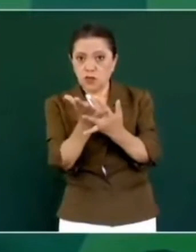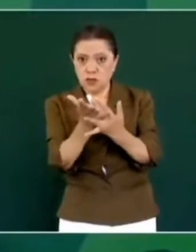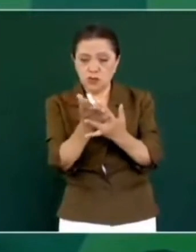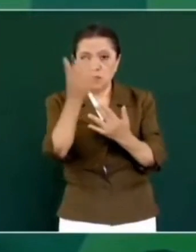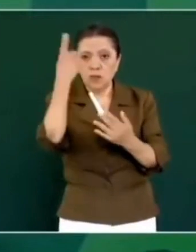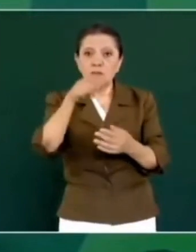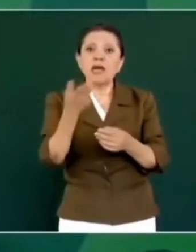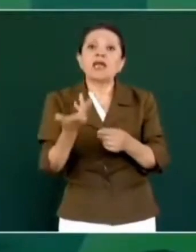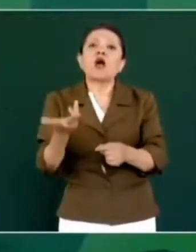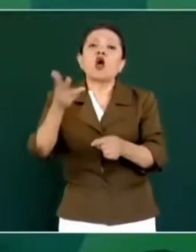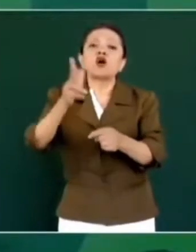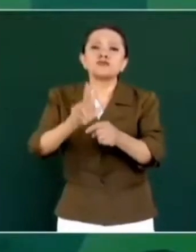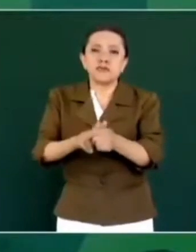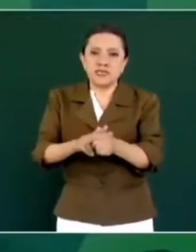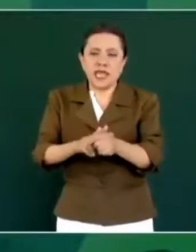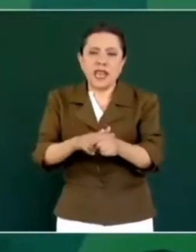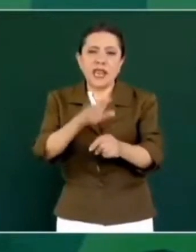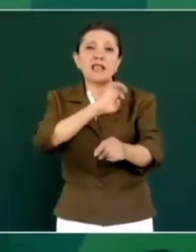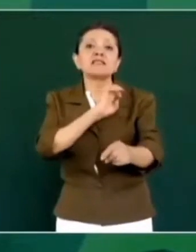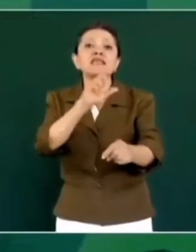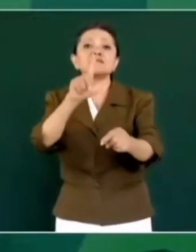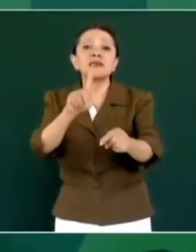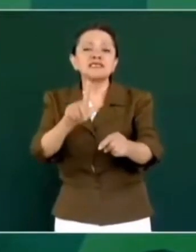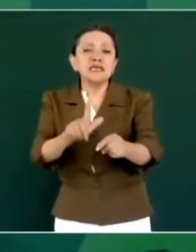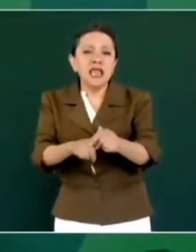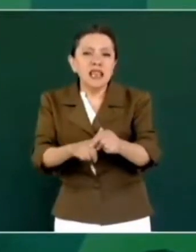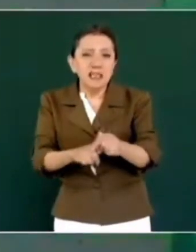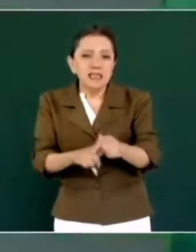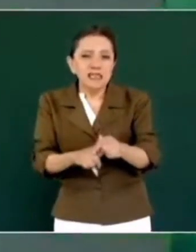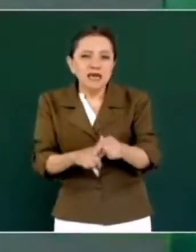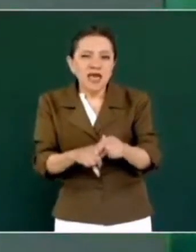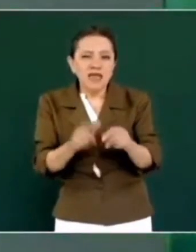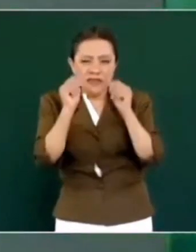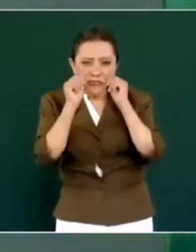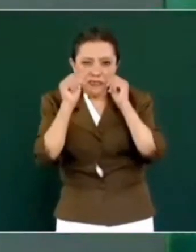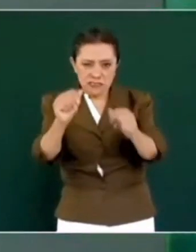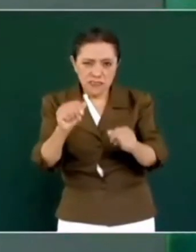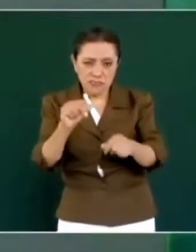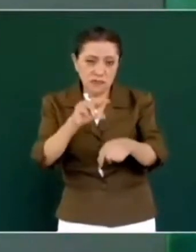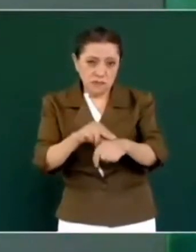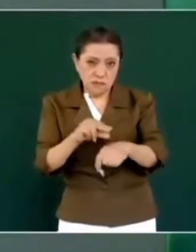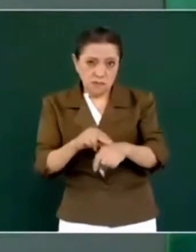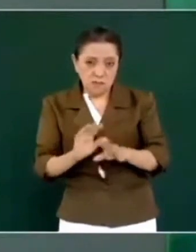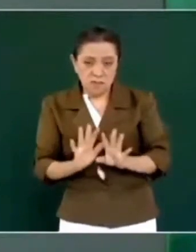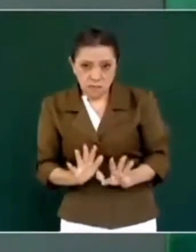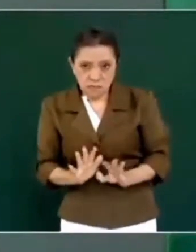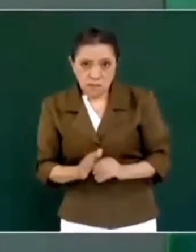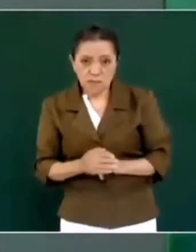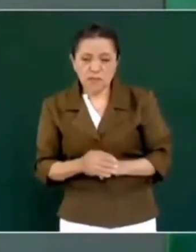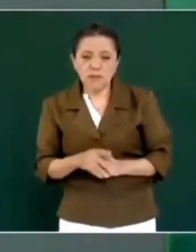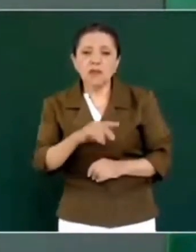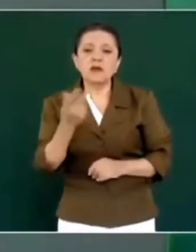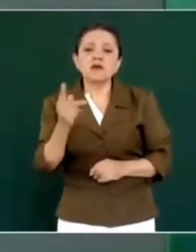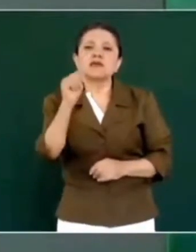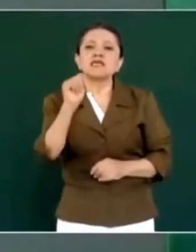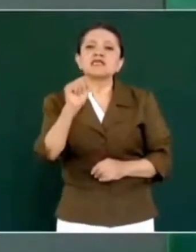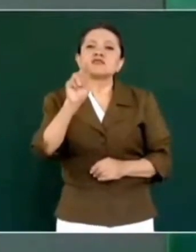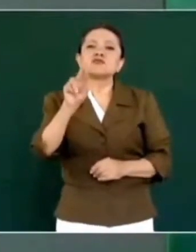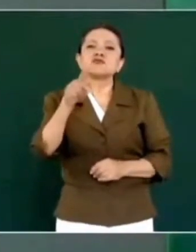de especialidades en Tuxepet,